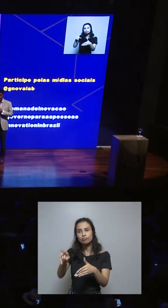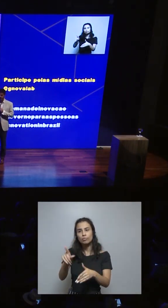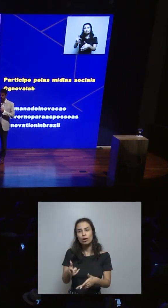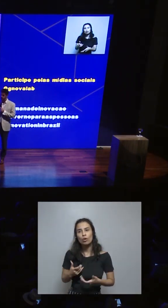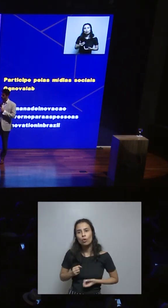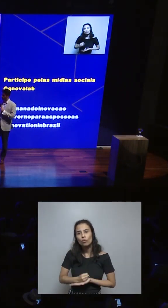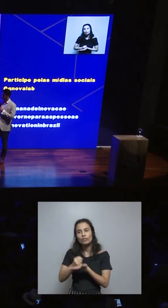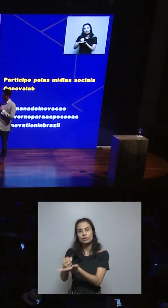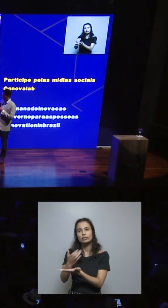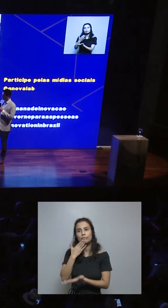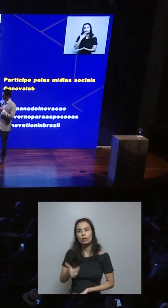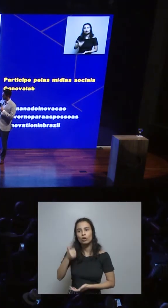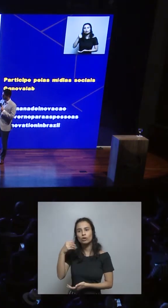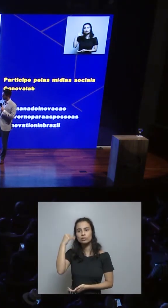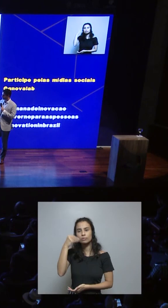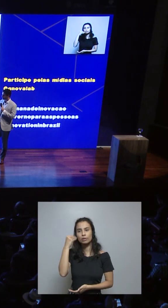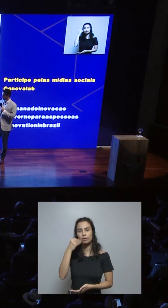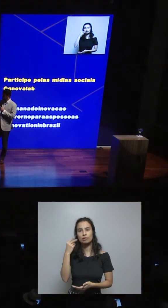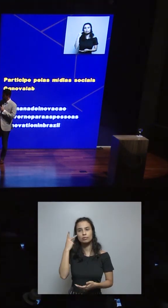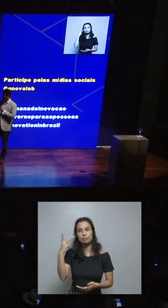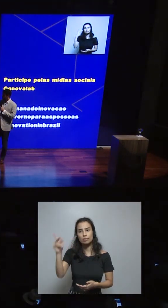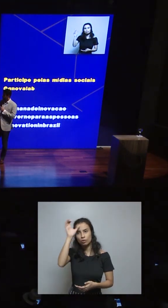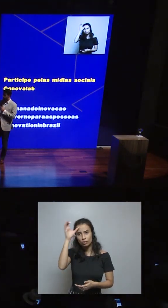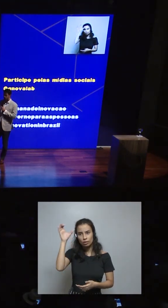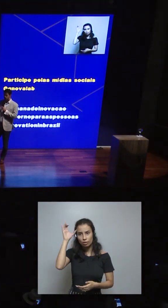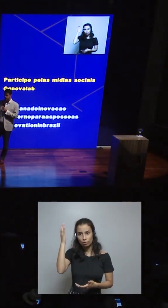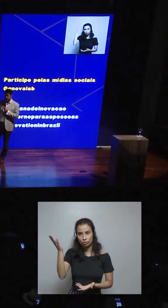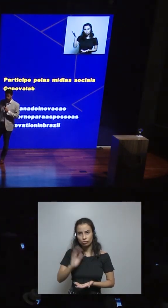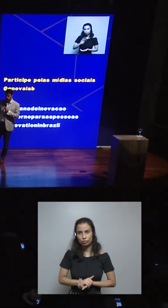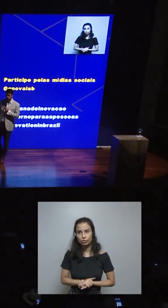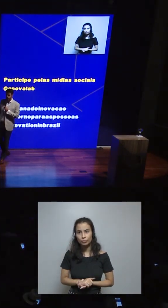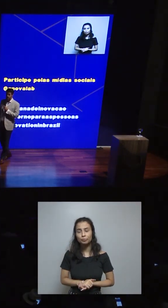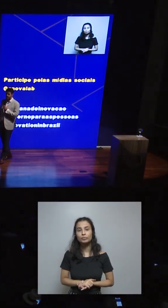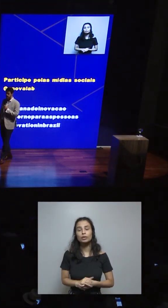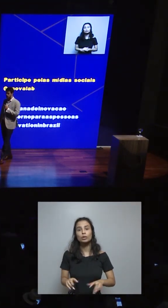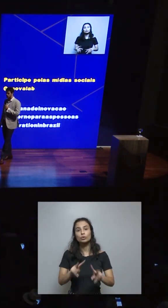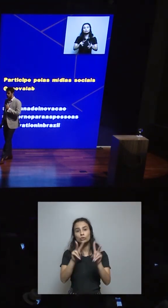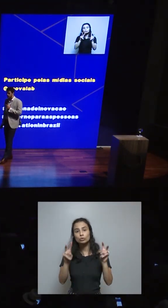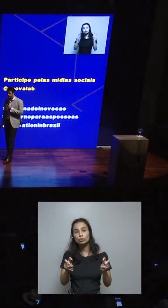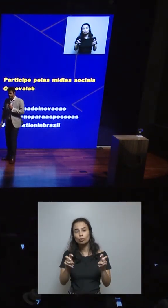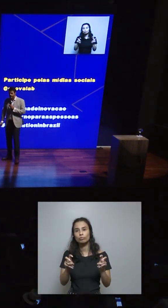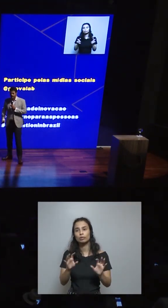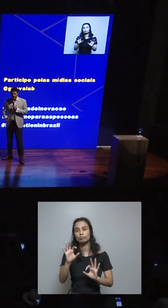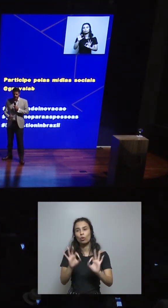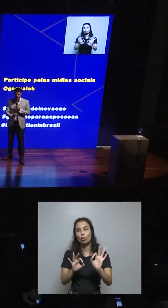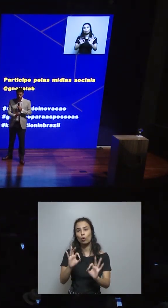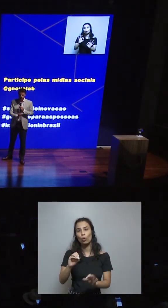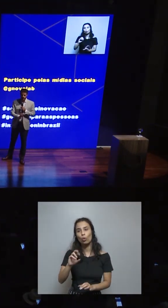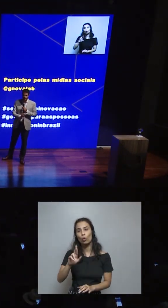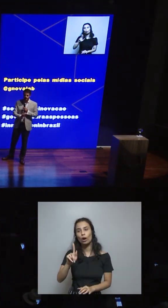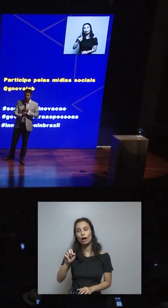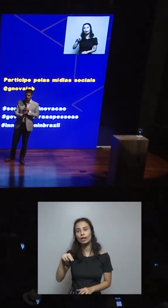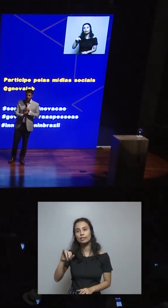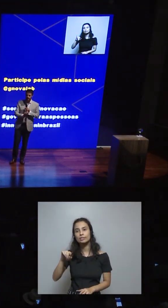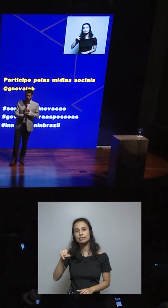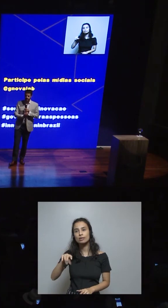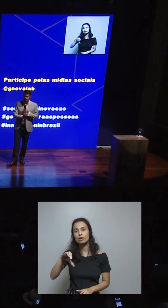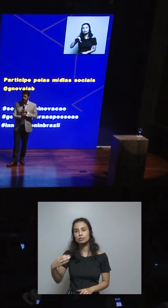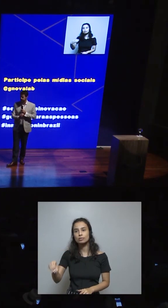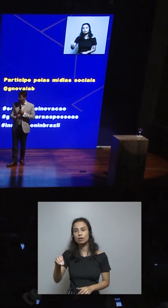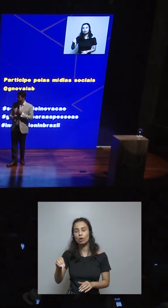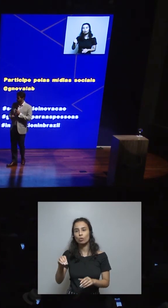ofrecer la mejor experiencia que el cliente puede tener. Primero, hablando de organización y cultura,